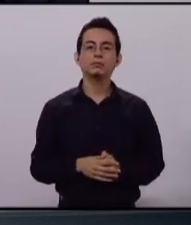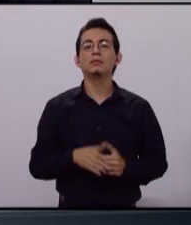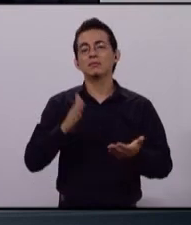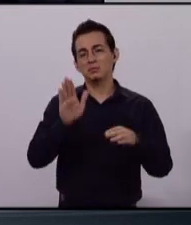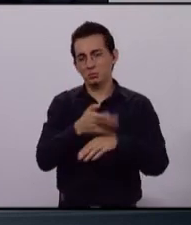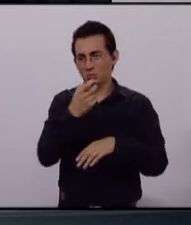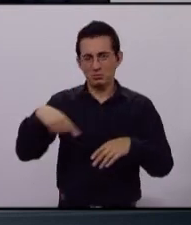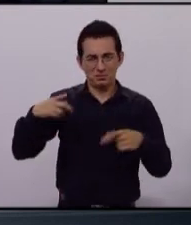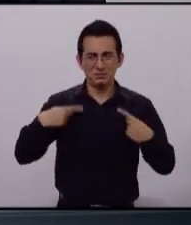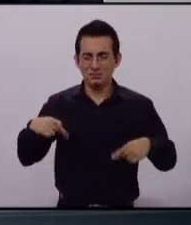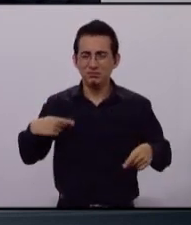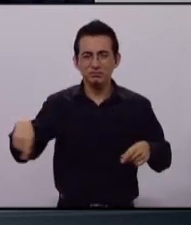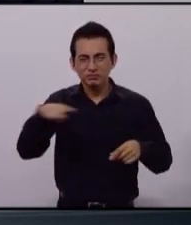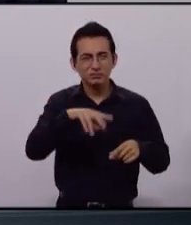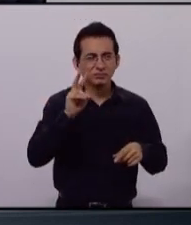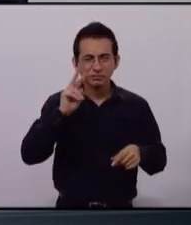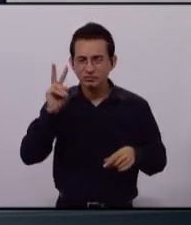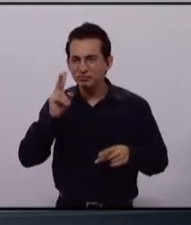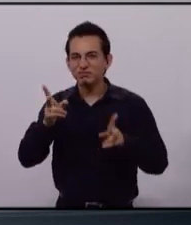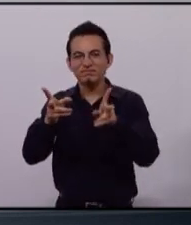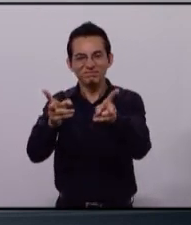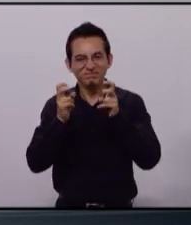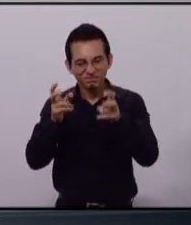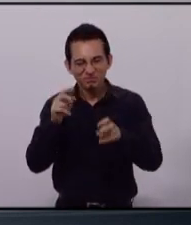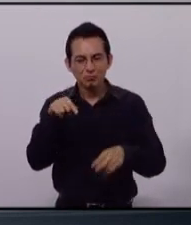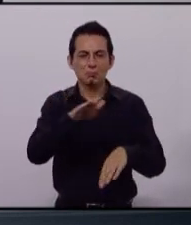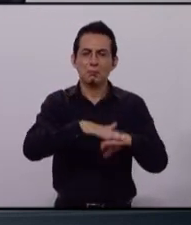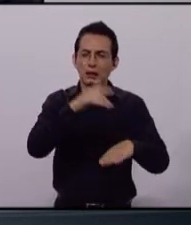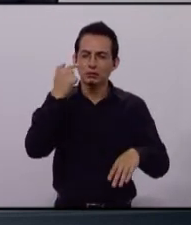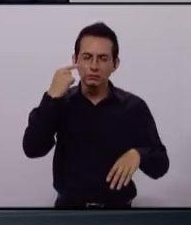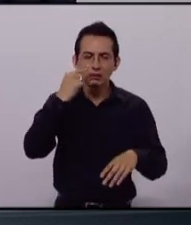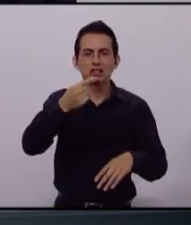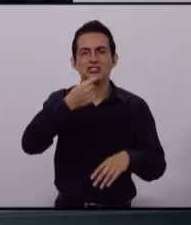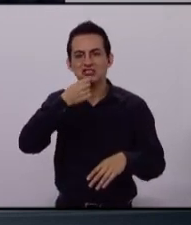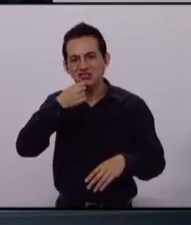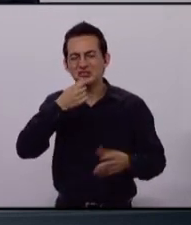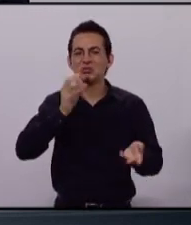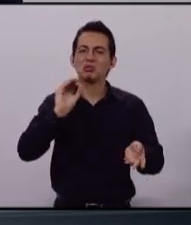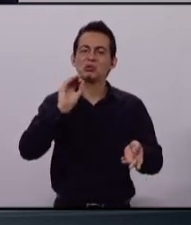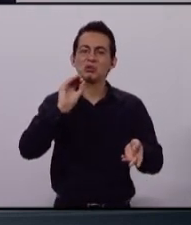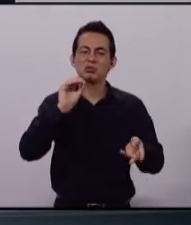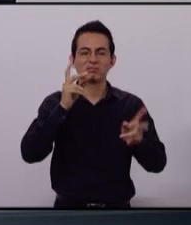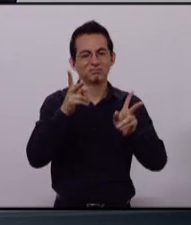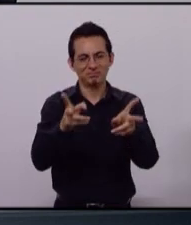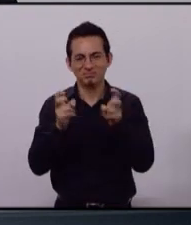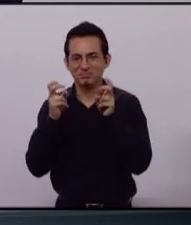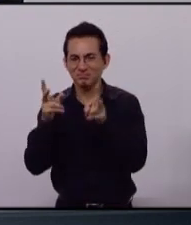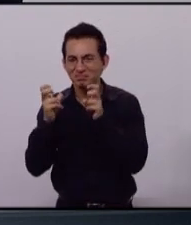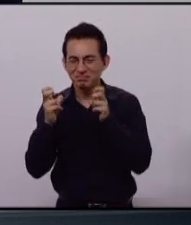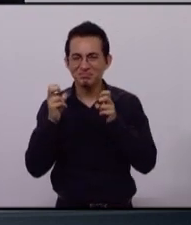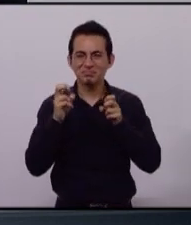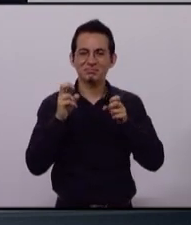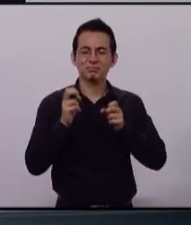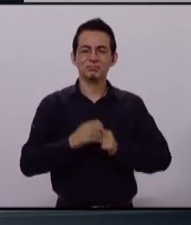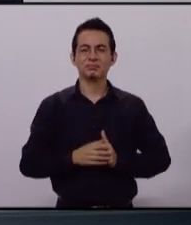más nos aqueja a los ciudadanos es el robo común, asalto a menores. En segundo lugar, los delitos. Y en tercer lugar, los